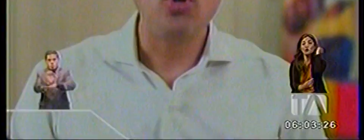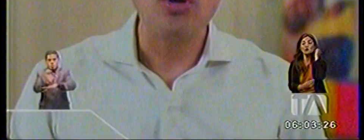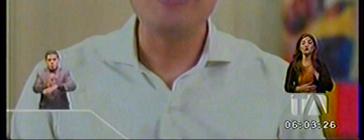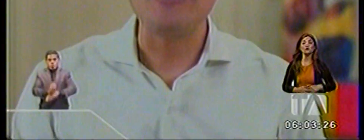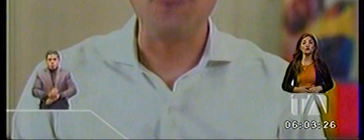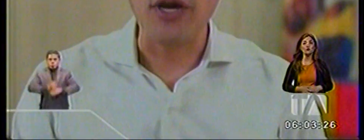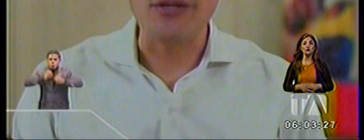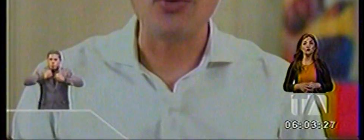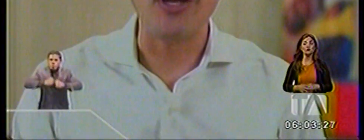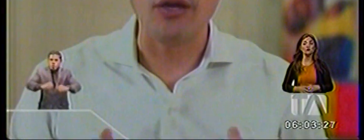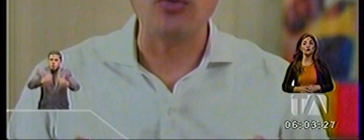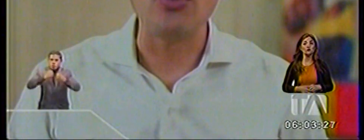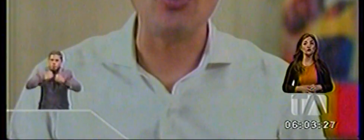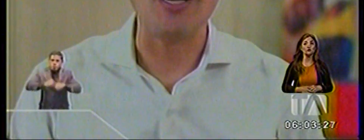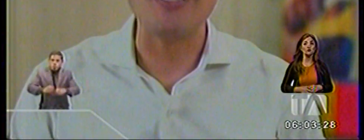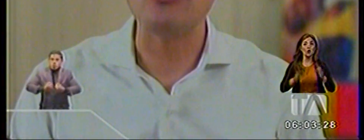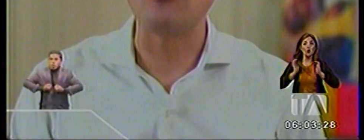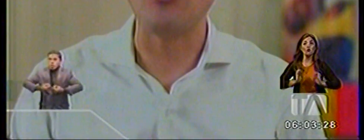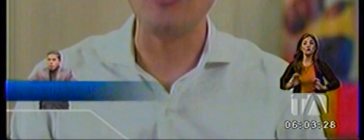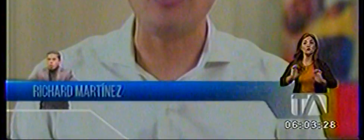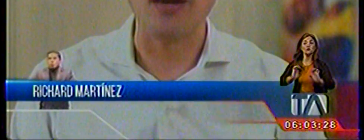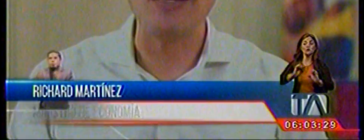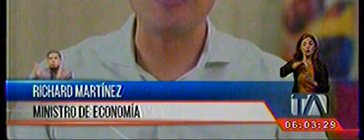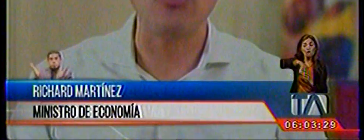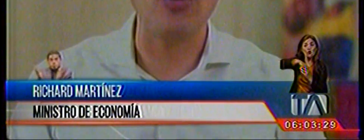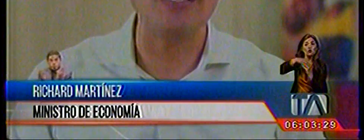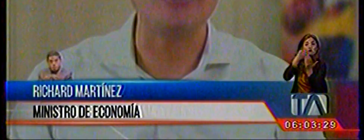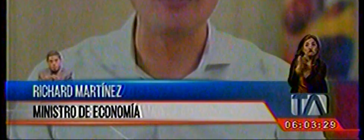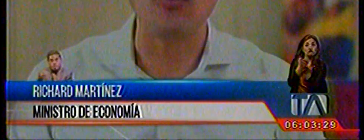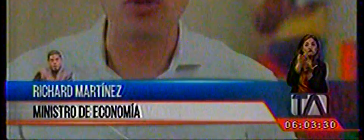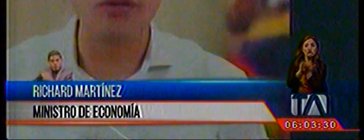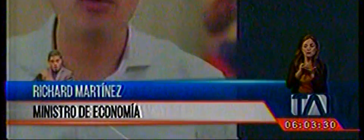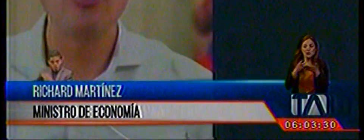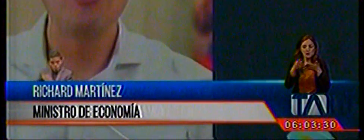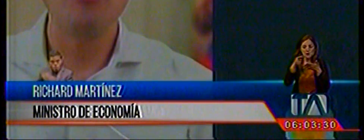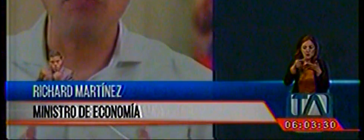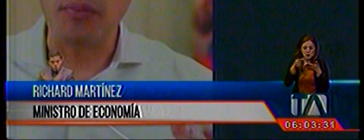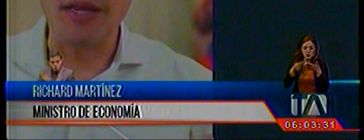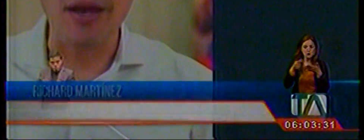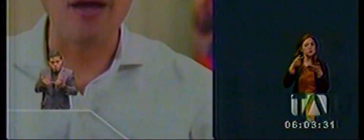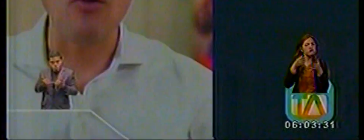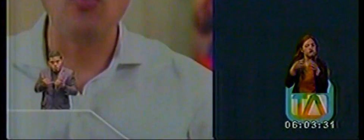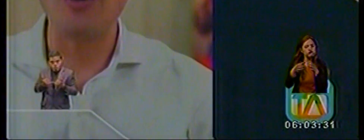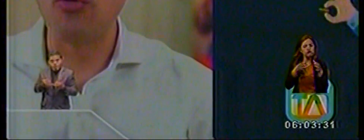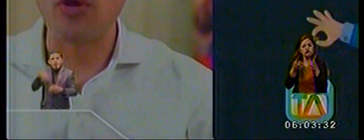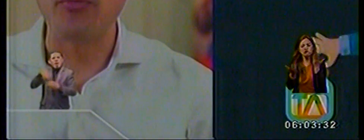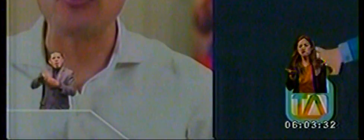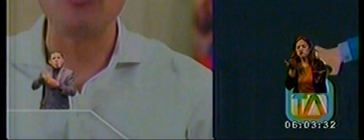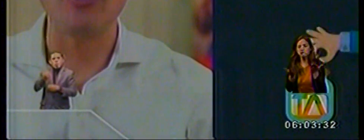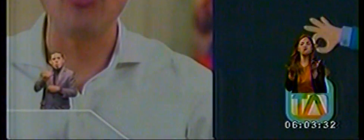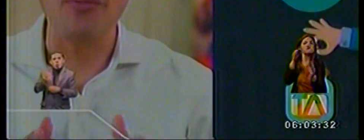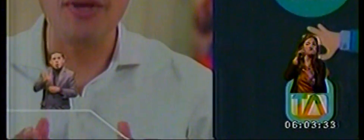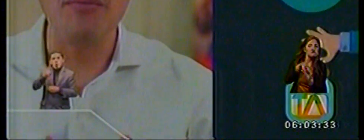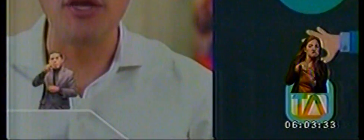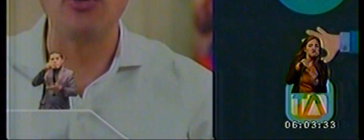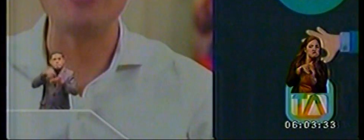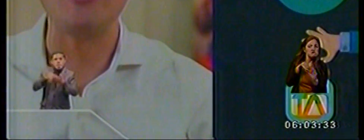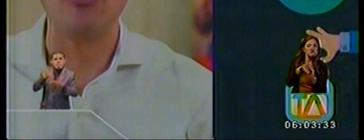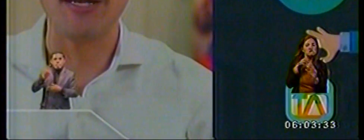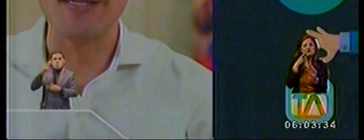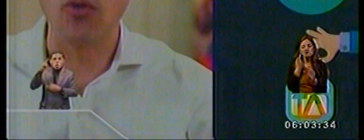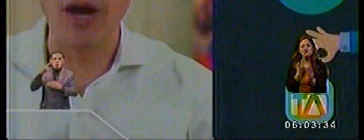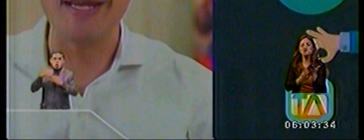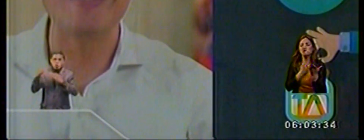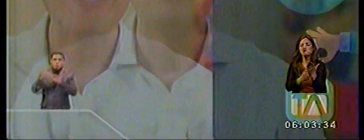Todo este esfuerzo de reducción de gasto corriente realizado desde el Ejecutivo permitirá un ahorro aproximado de mil